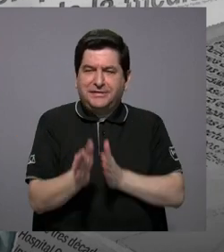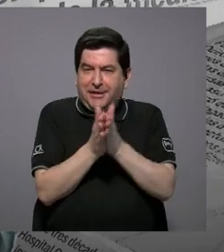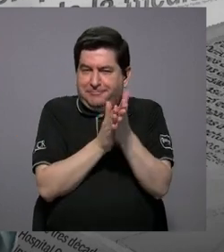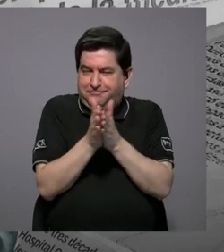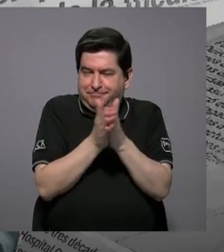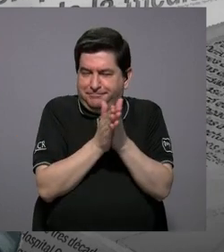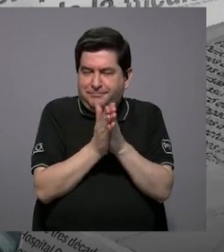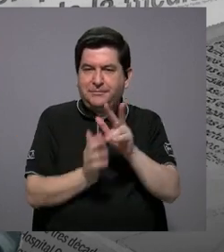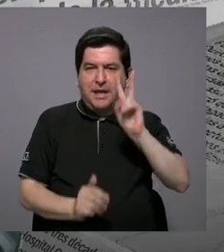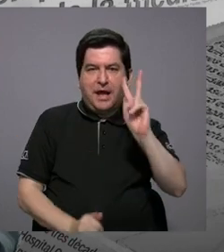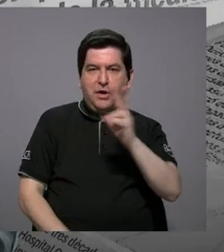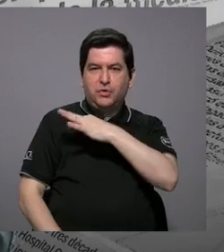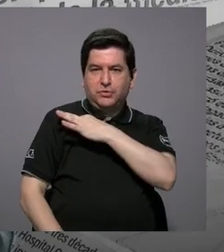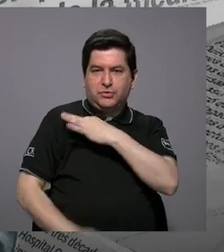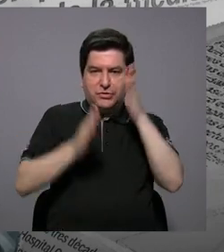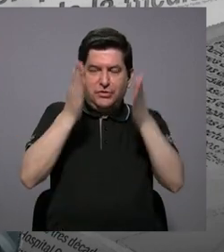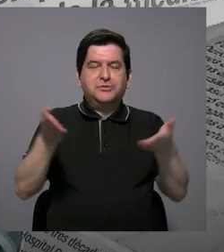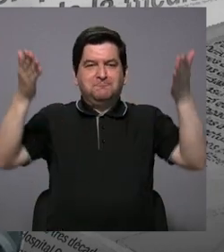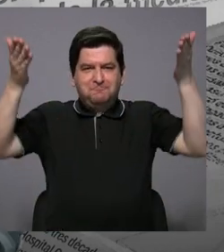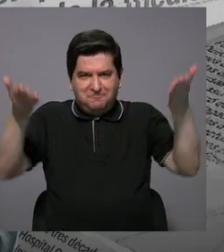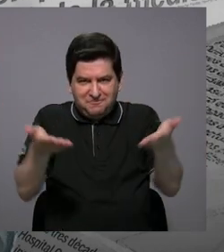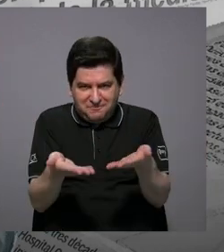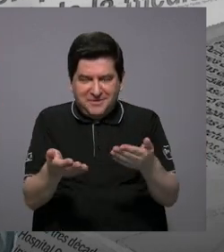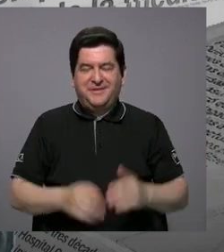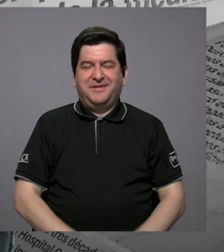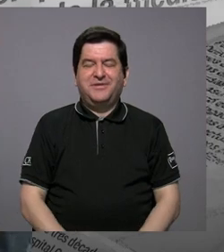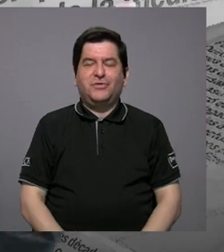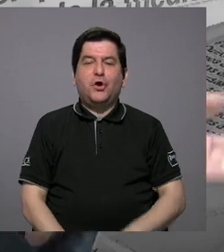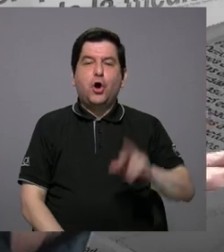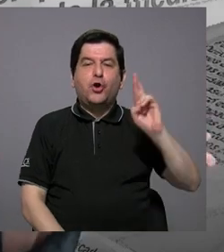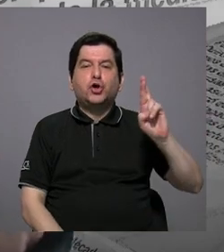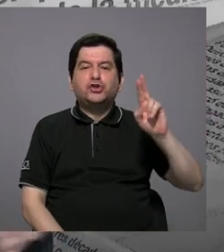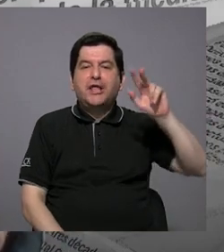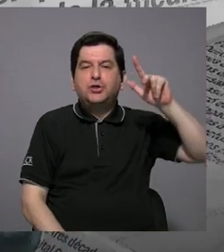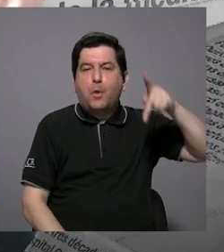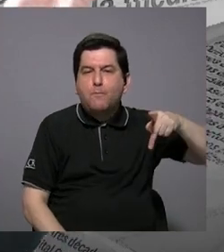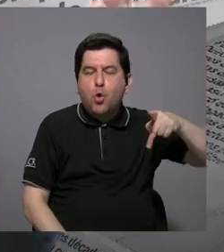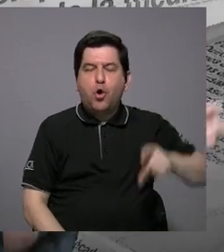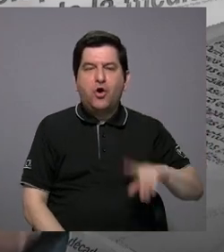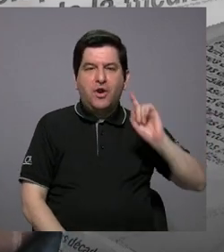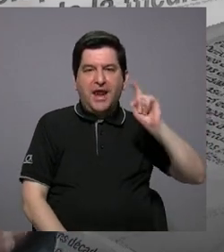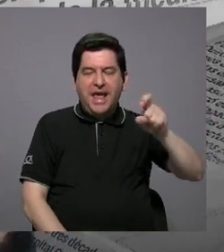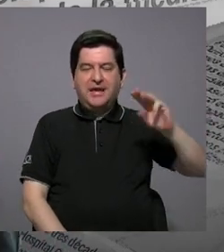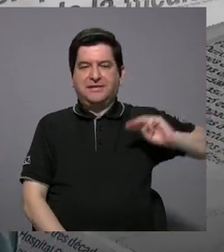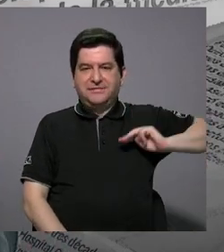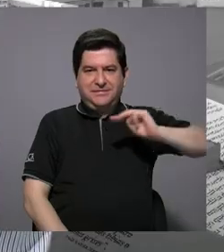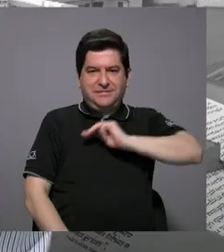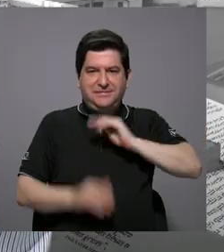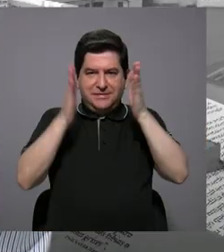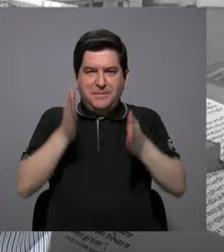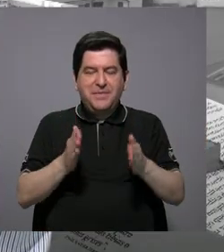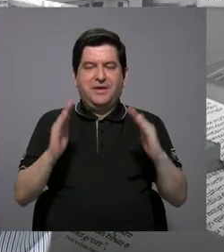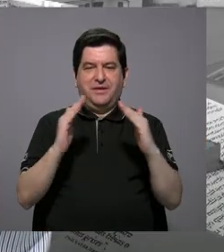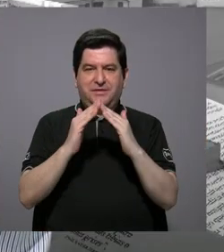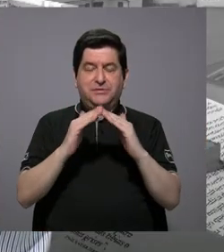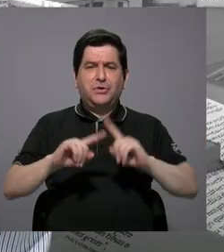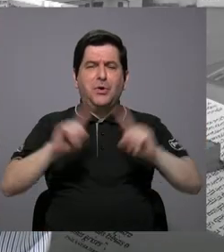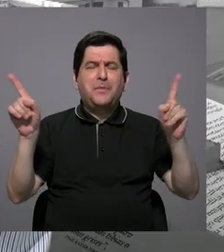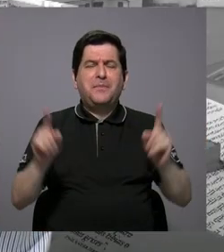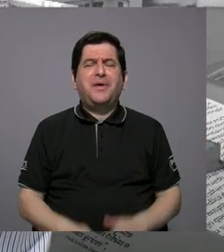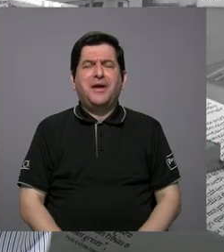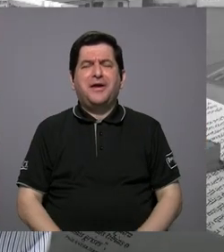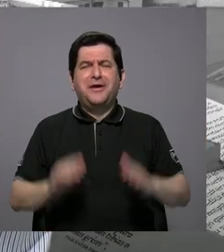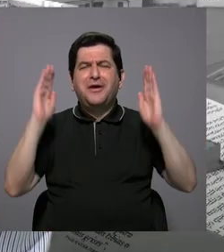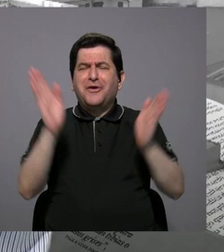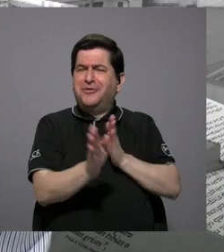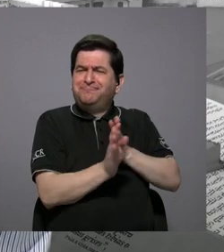provecho a nuestros dos invitados. Bienvenidos, tengo a Don Rosendo Pujol, exministro de vivienda, pero con una larga